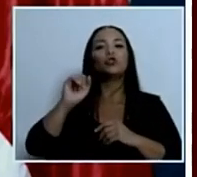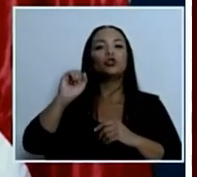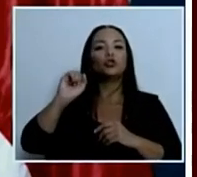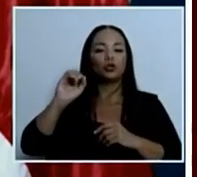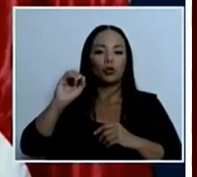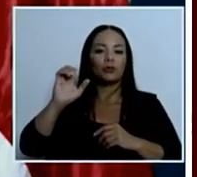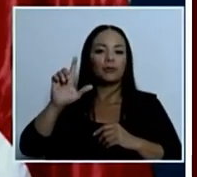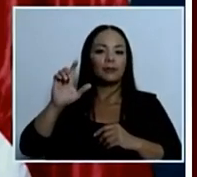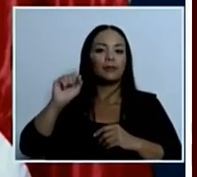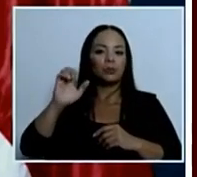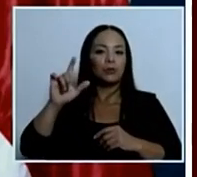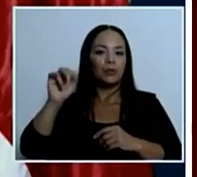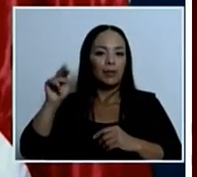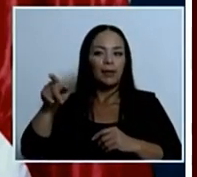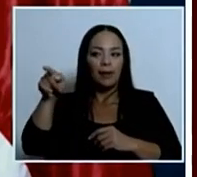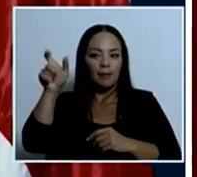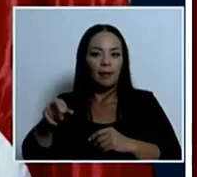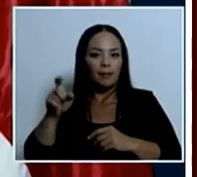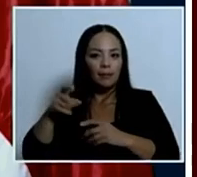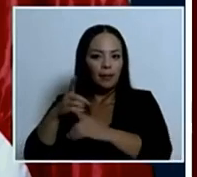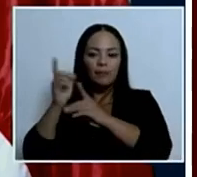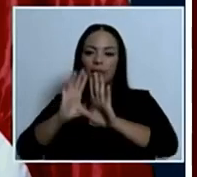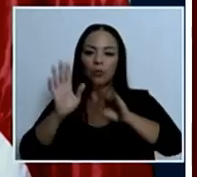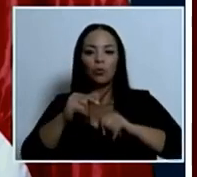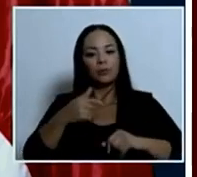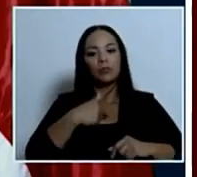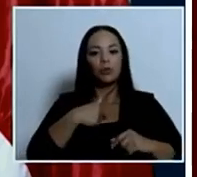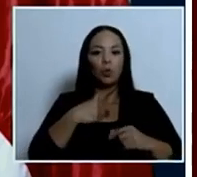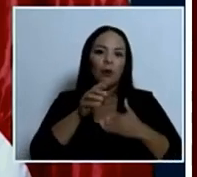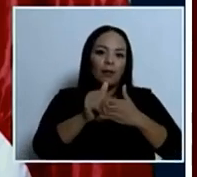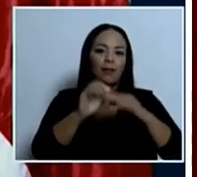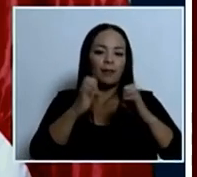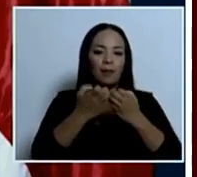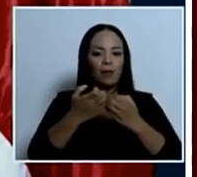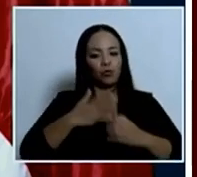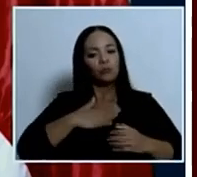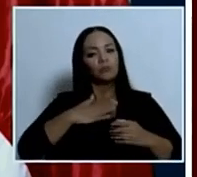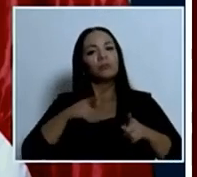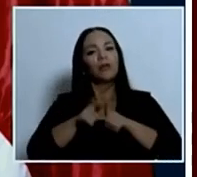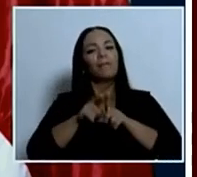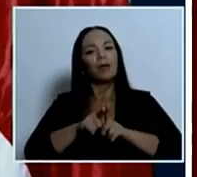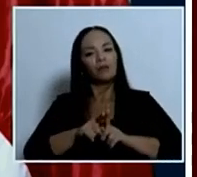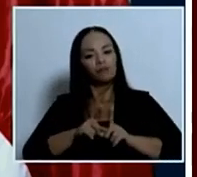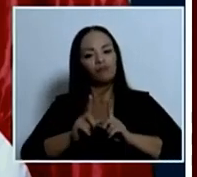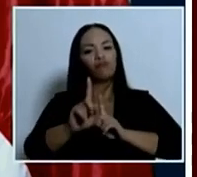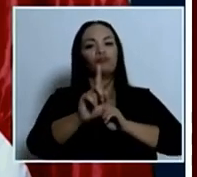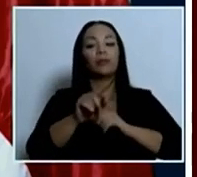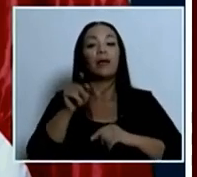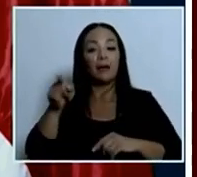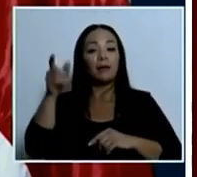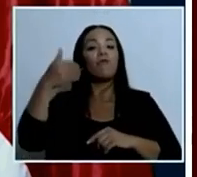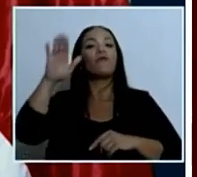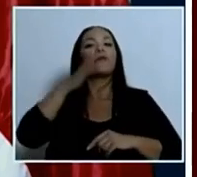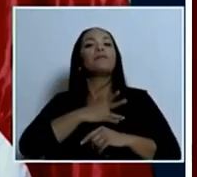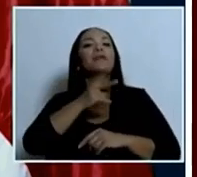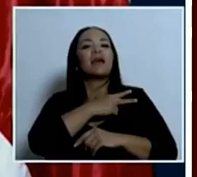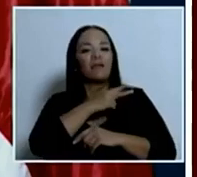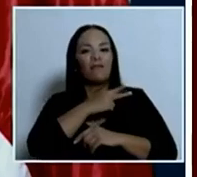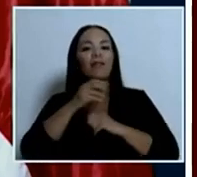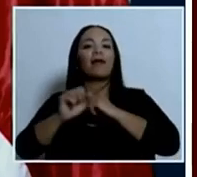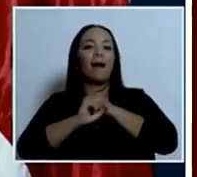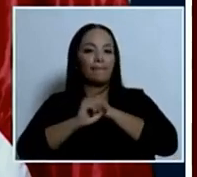líder del equipo yo tenía que poner el pecho también ella fue mi jefe de campaña eso no es un secreto